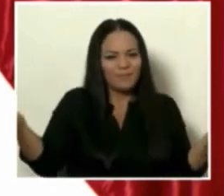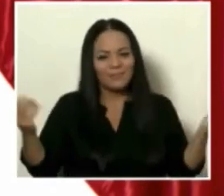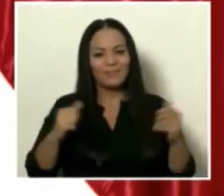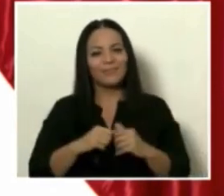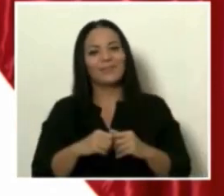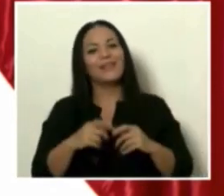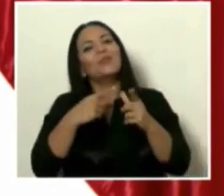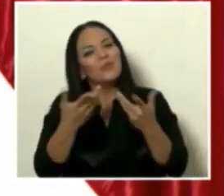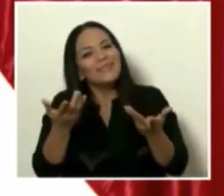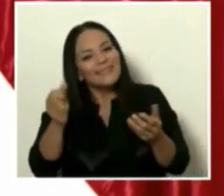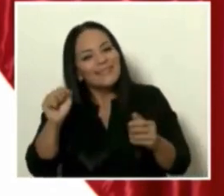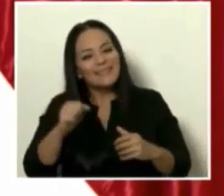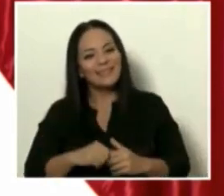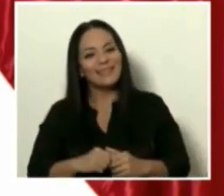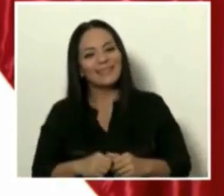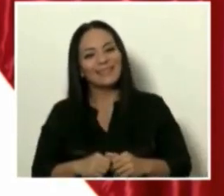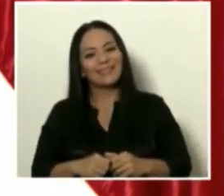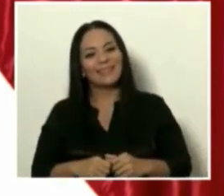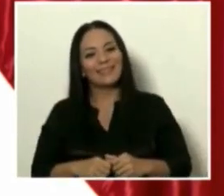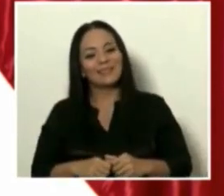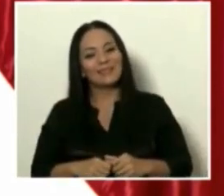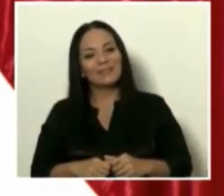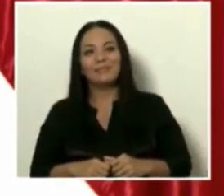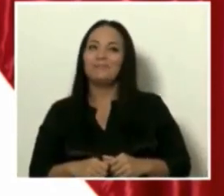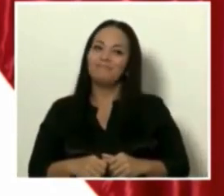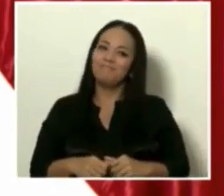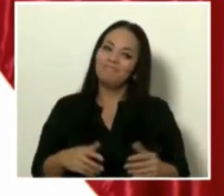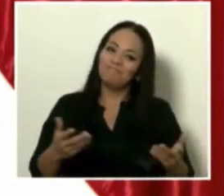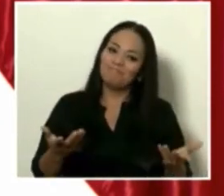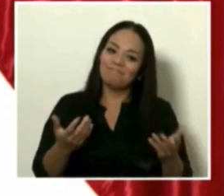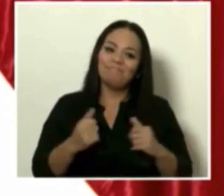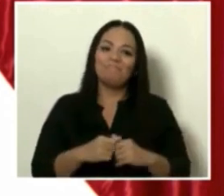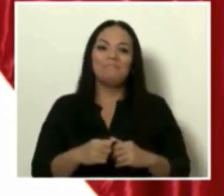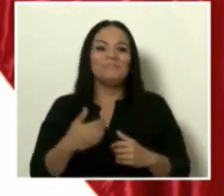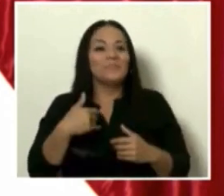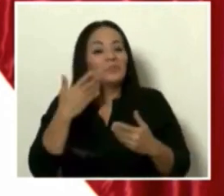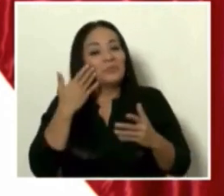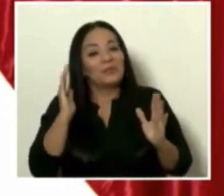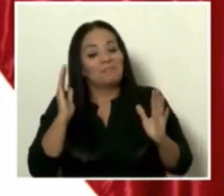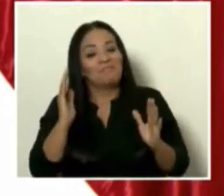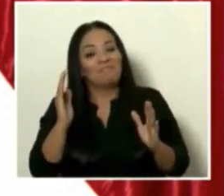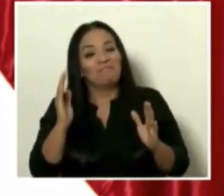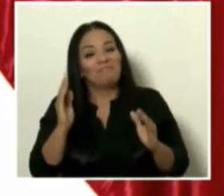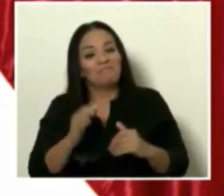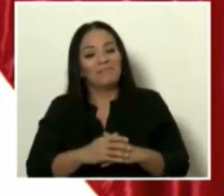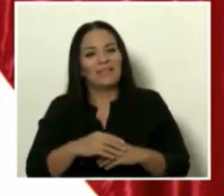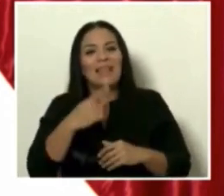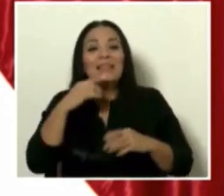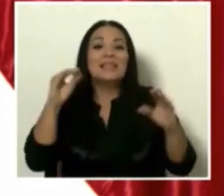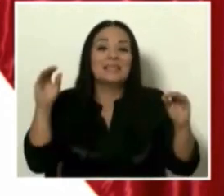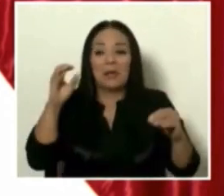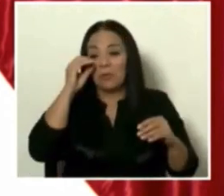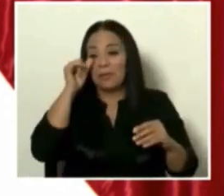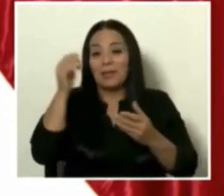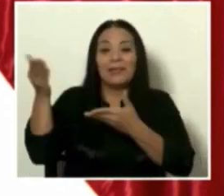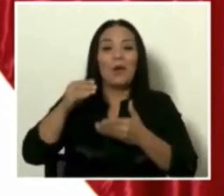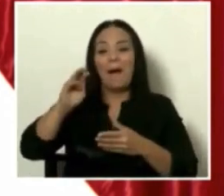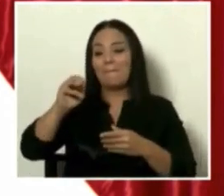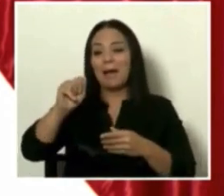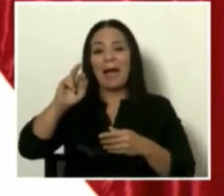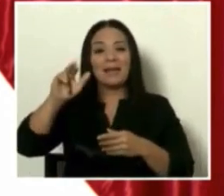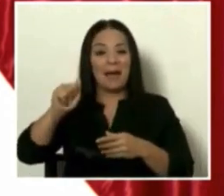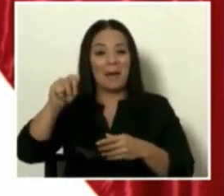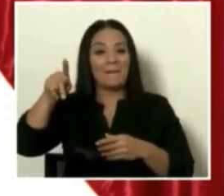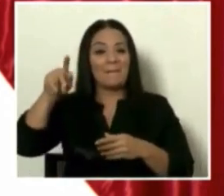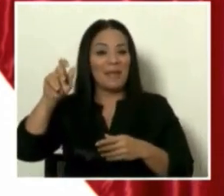Entonces, sí, repudiable es. Yo no sé, dicen que trajo a Mari Pepa ese. ¿En qué año fue eso?